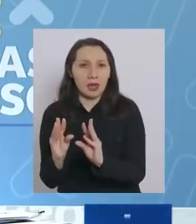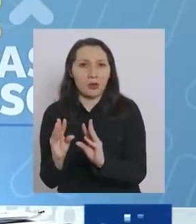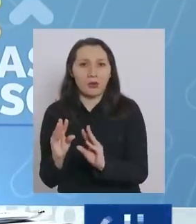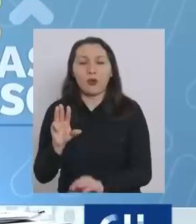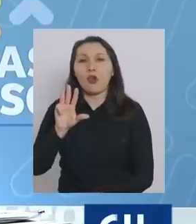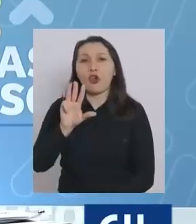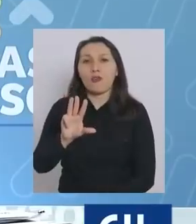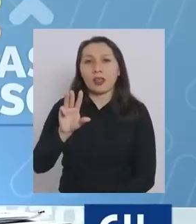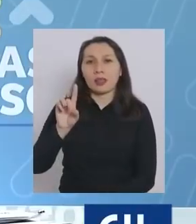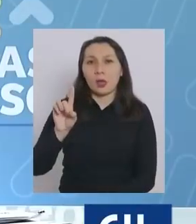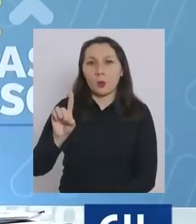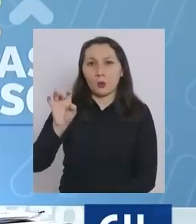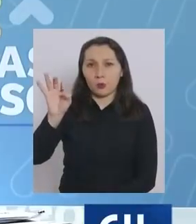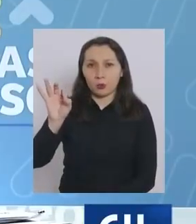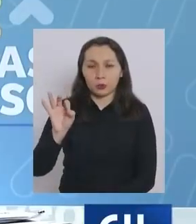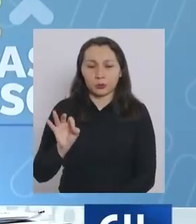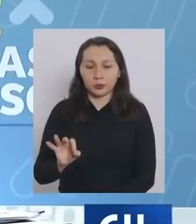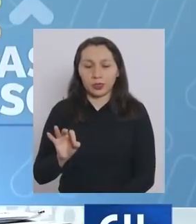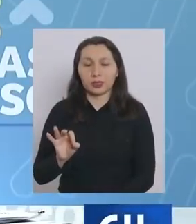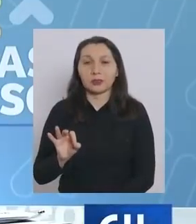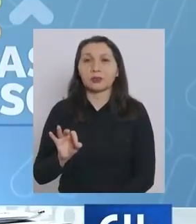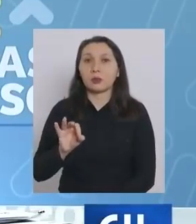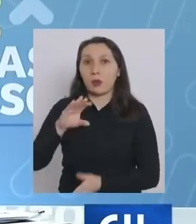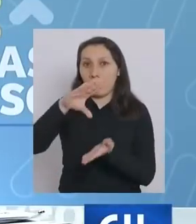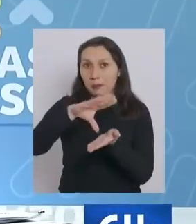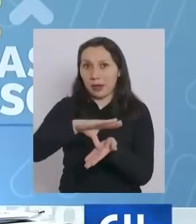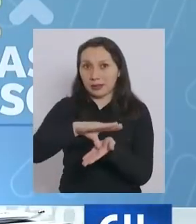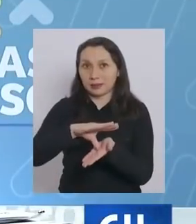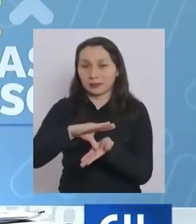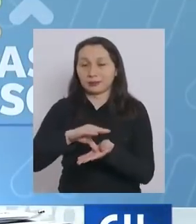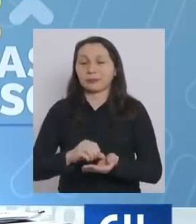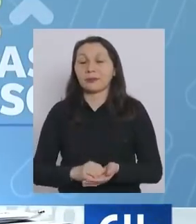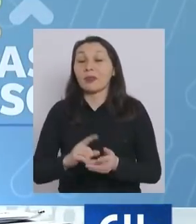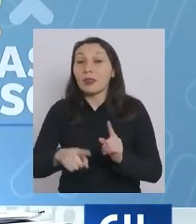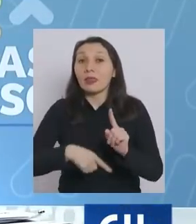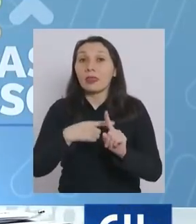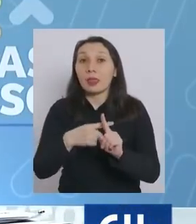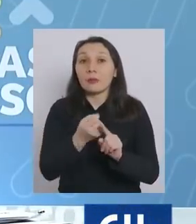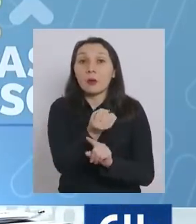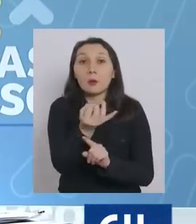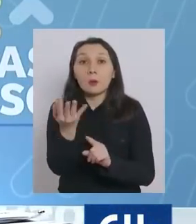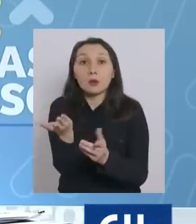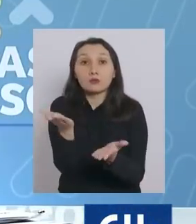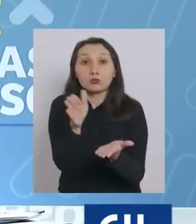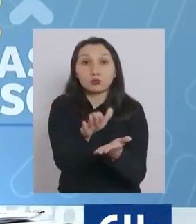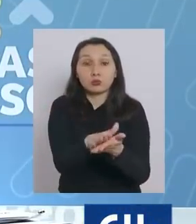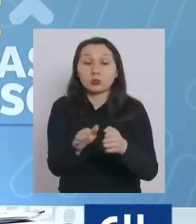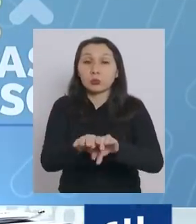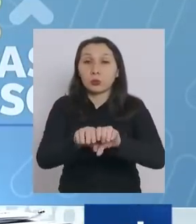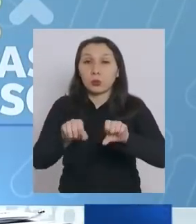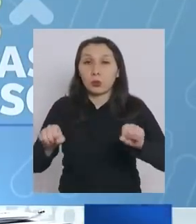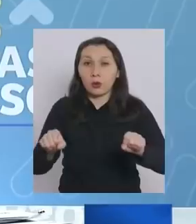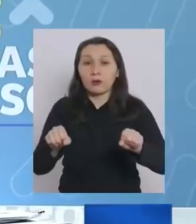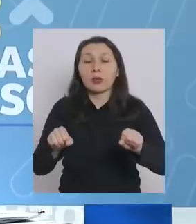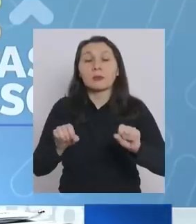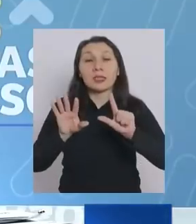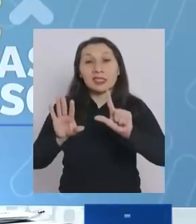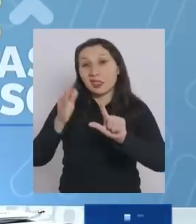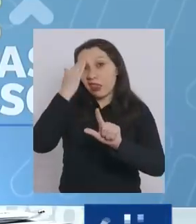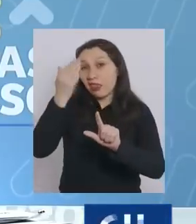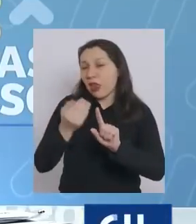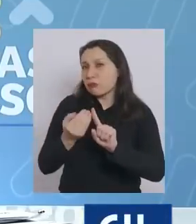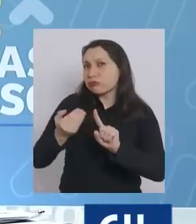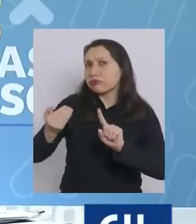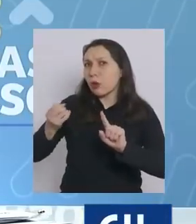un 91% a nivel nacional. Además, los fallecimientos confirmados en la media móvil de siete